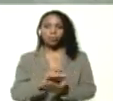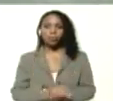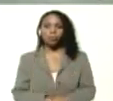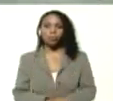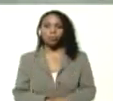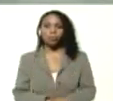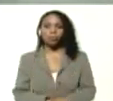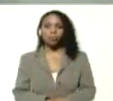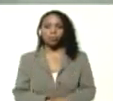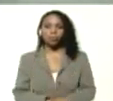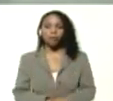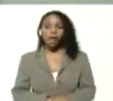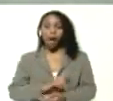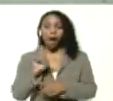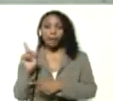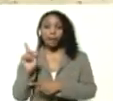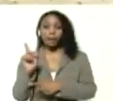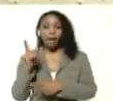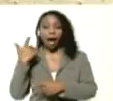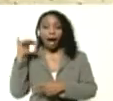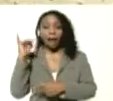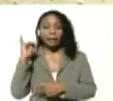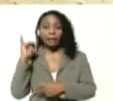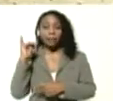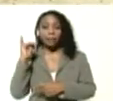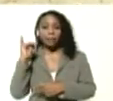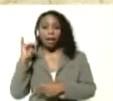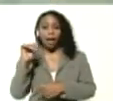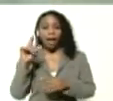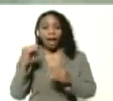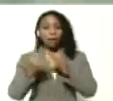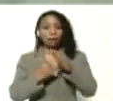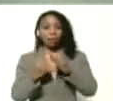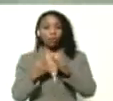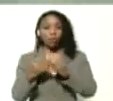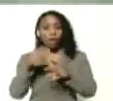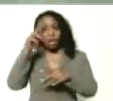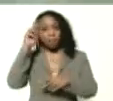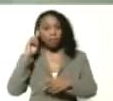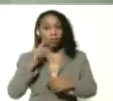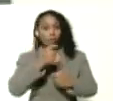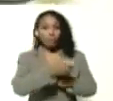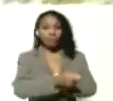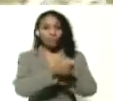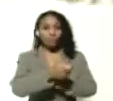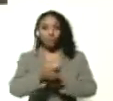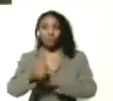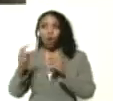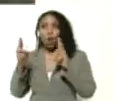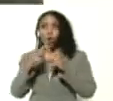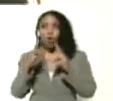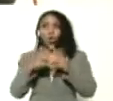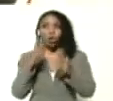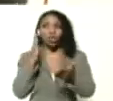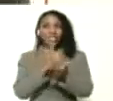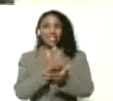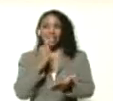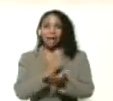ahí están los pasillos del pollito lo conozco desde siempre el pollito